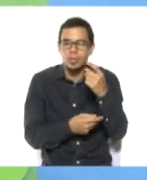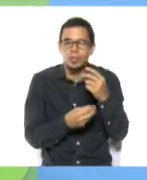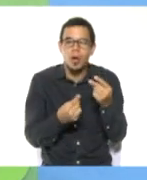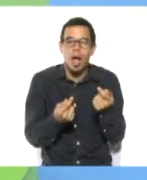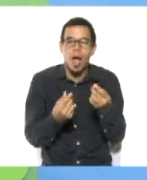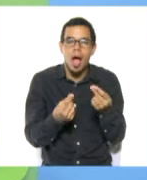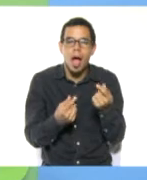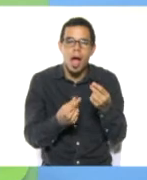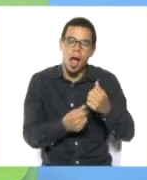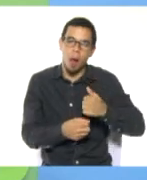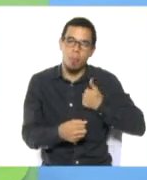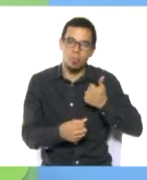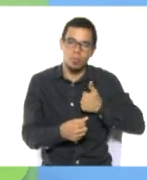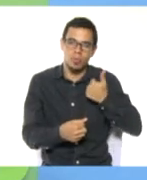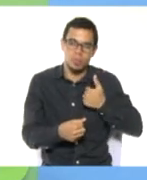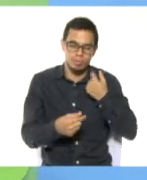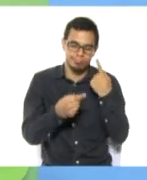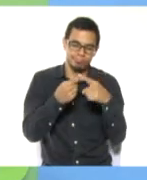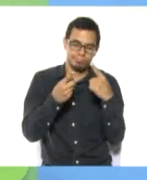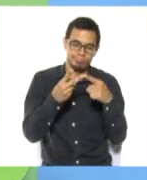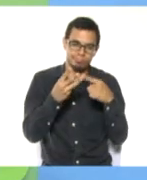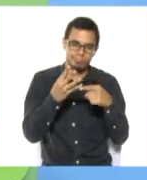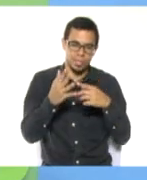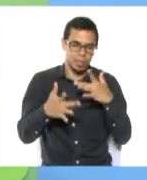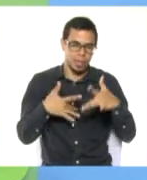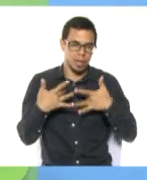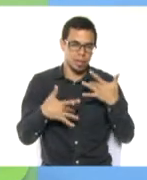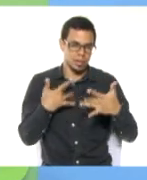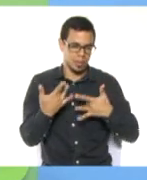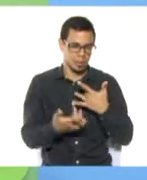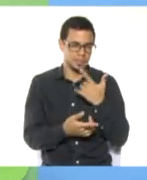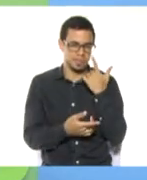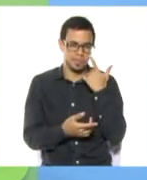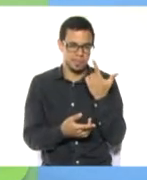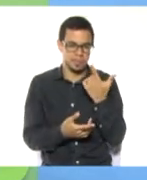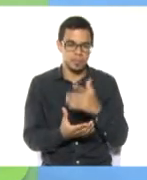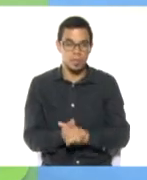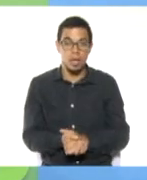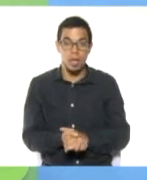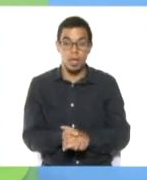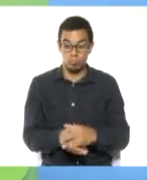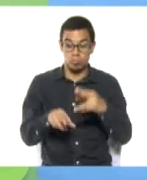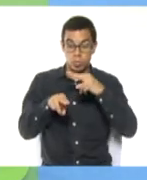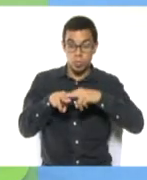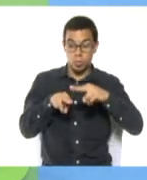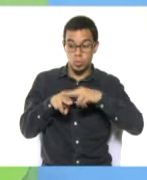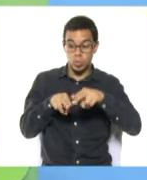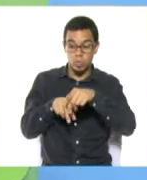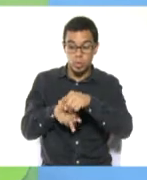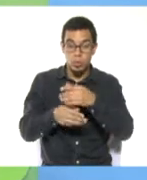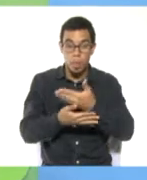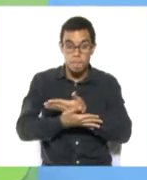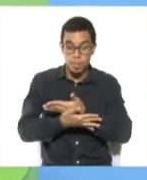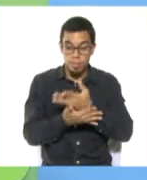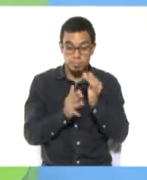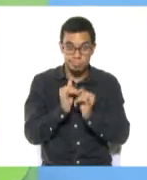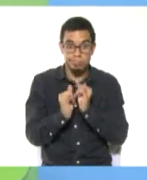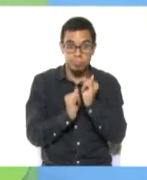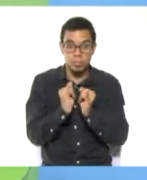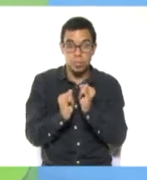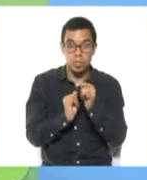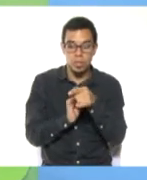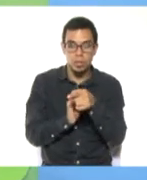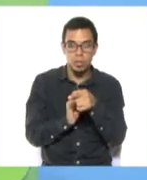sano para mí y un ambiente sano para ti. Vamos a invitar a nuestros niños y niñas de la etapa de maternar a realizar